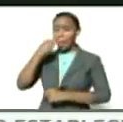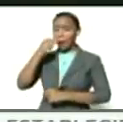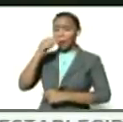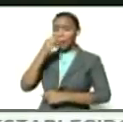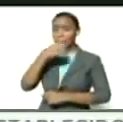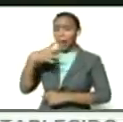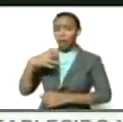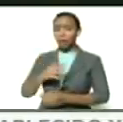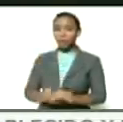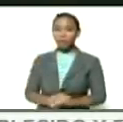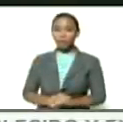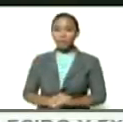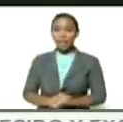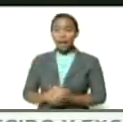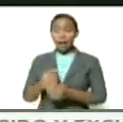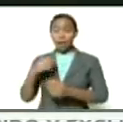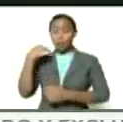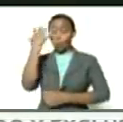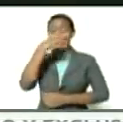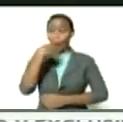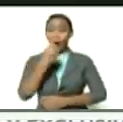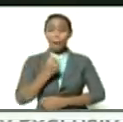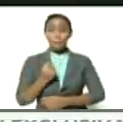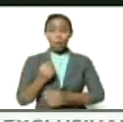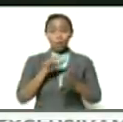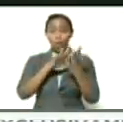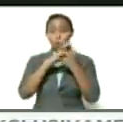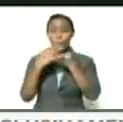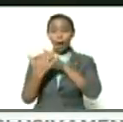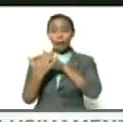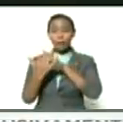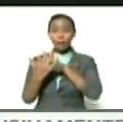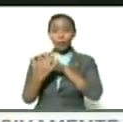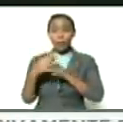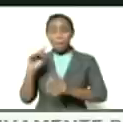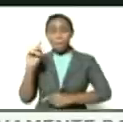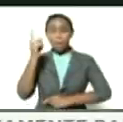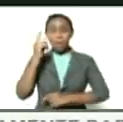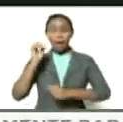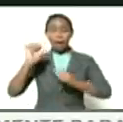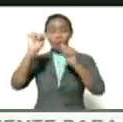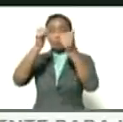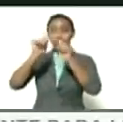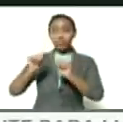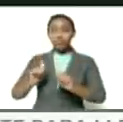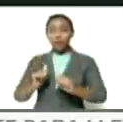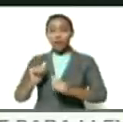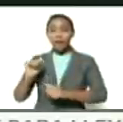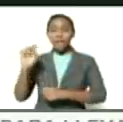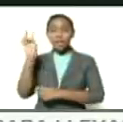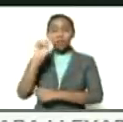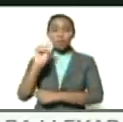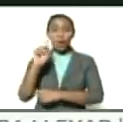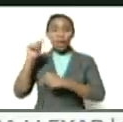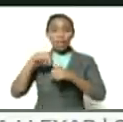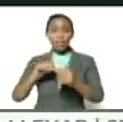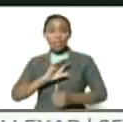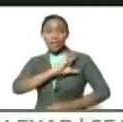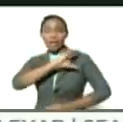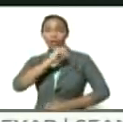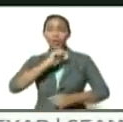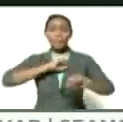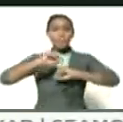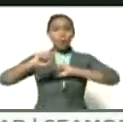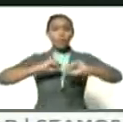el galán de los barrios primer actor venezolano director de el